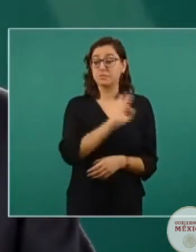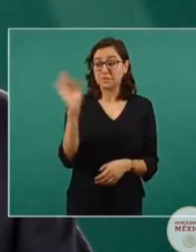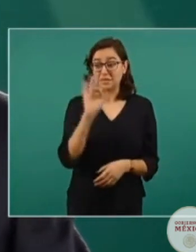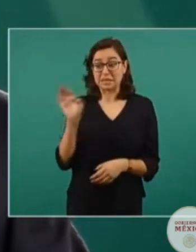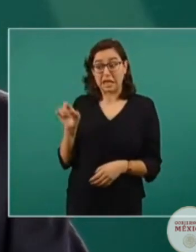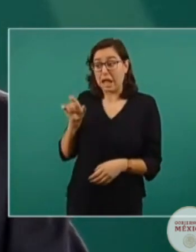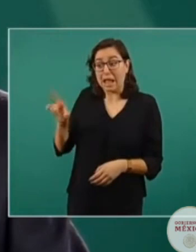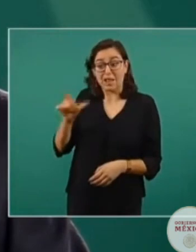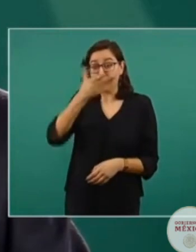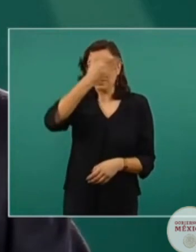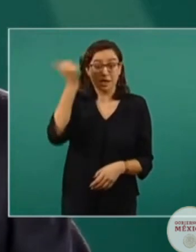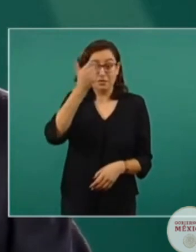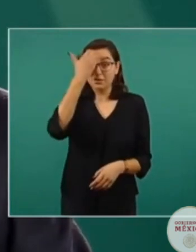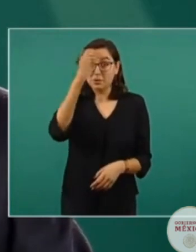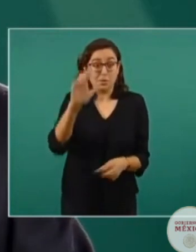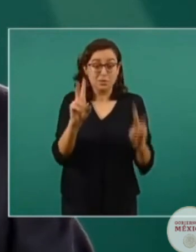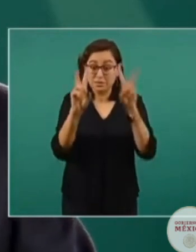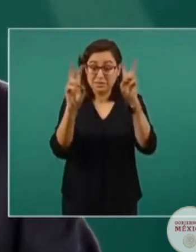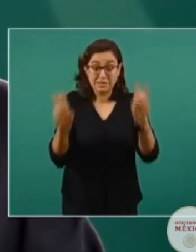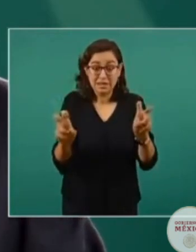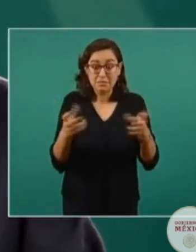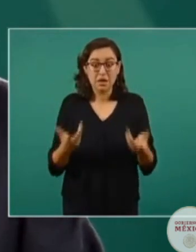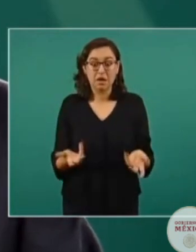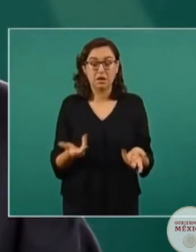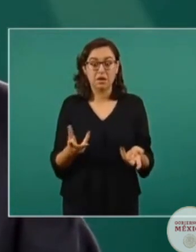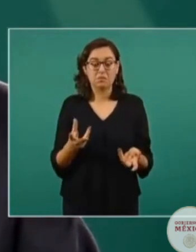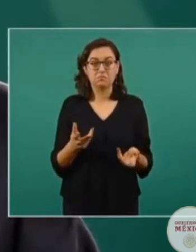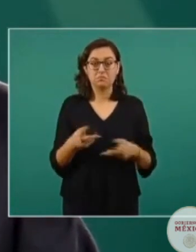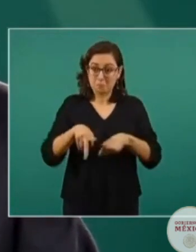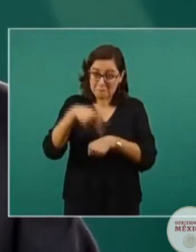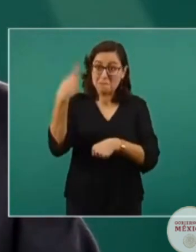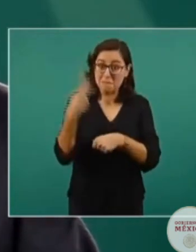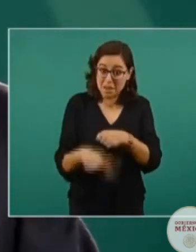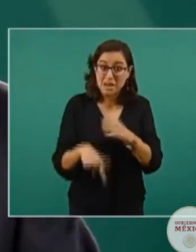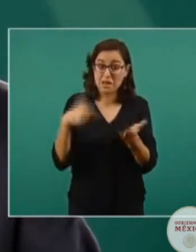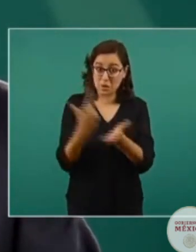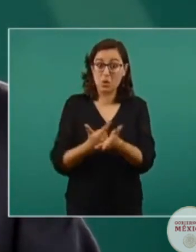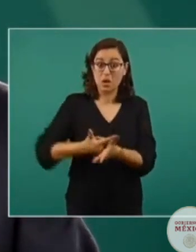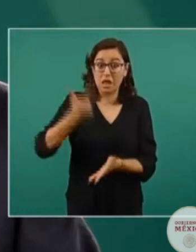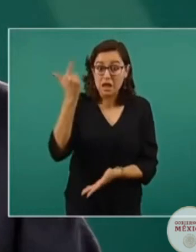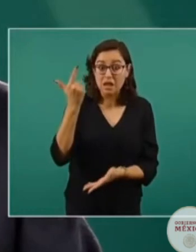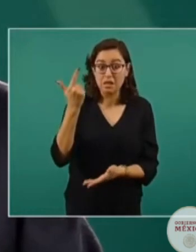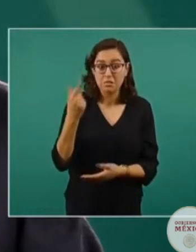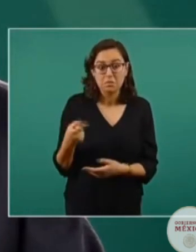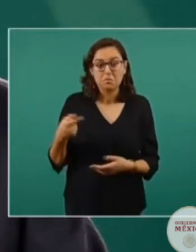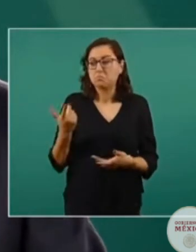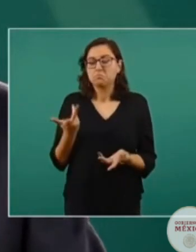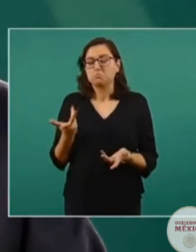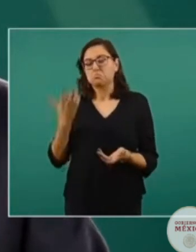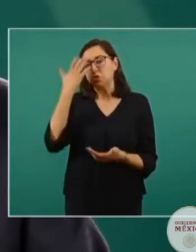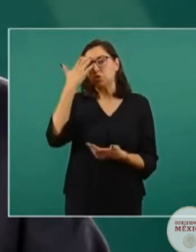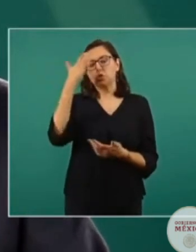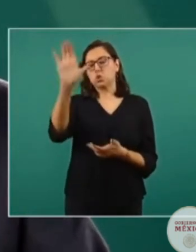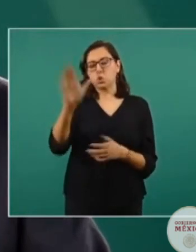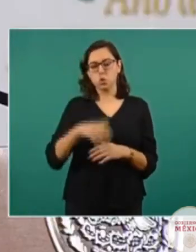el riesgo que significa el que no